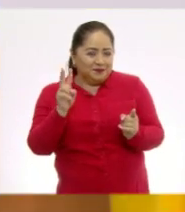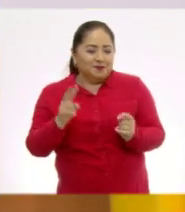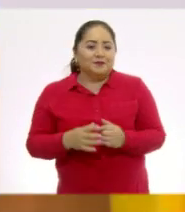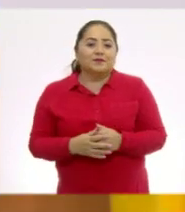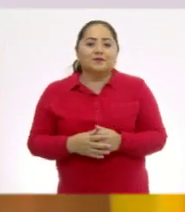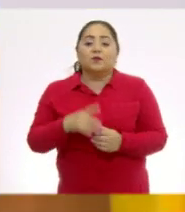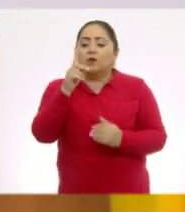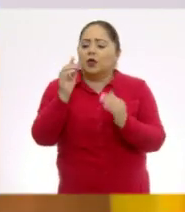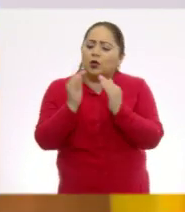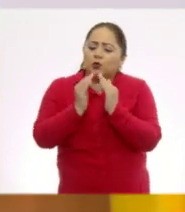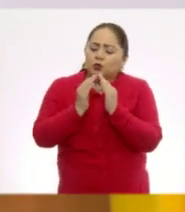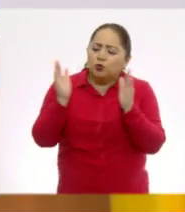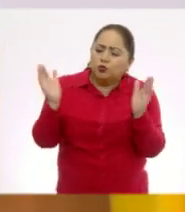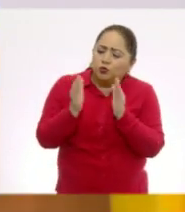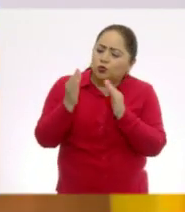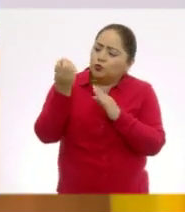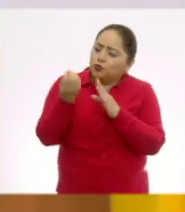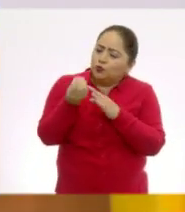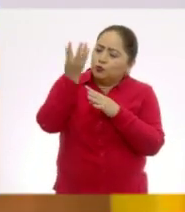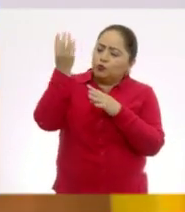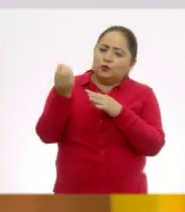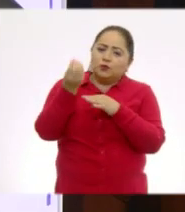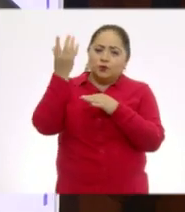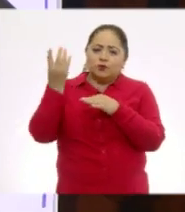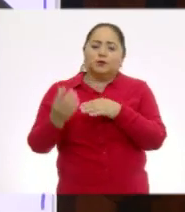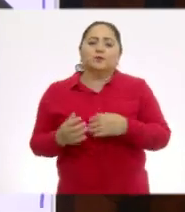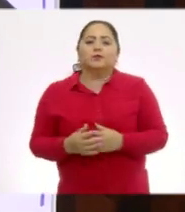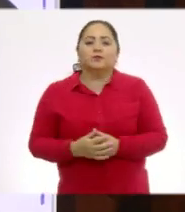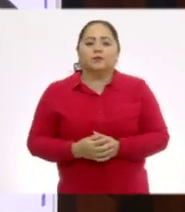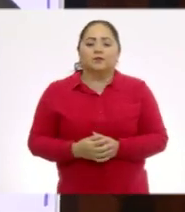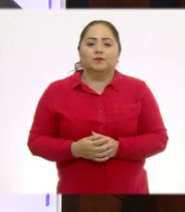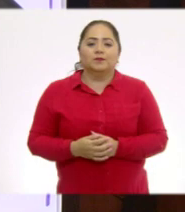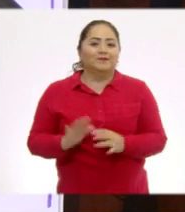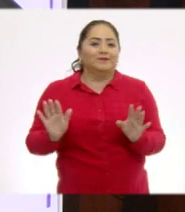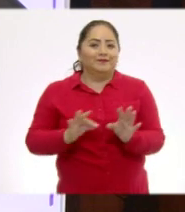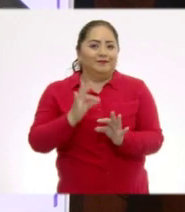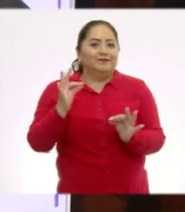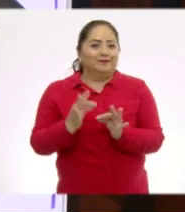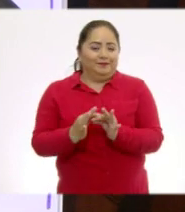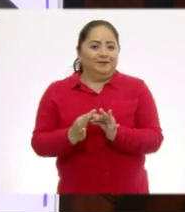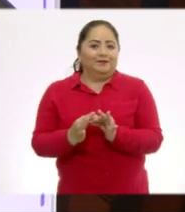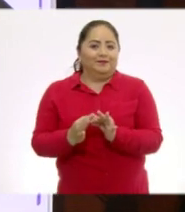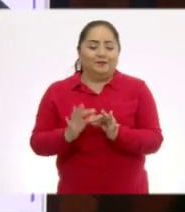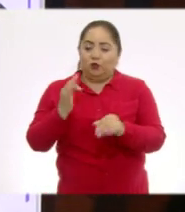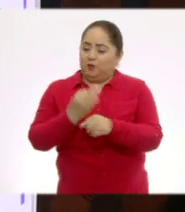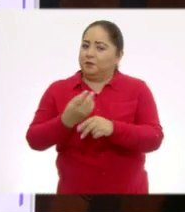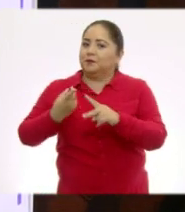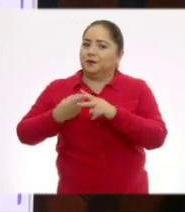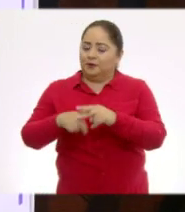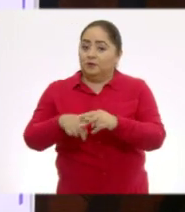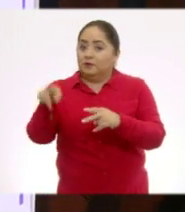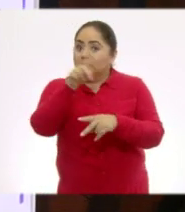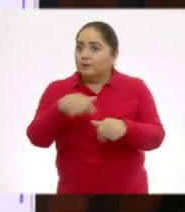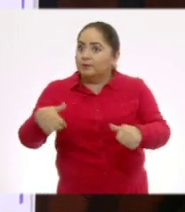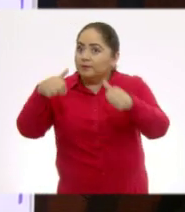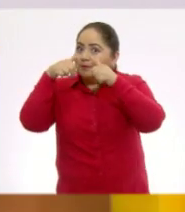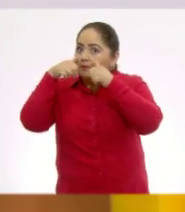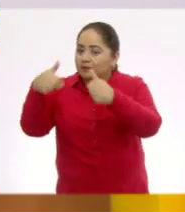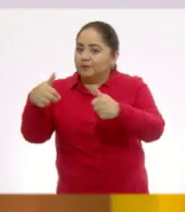Una pequeña casa con una pequeña chimenea. ¿Listos? ¿Ya estás listo? ¡Listísimo, ¡Oídos bien atentos!